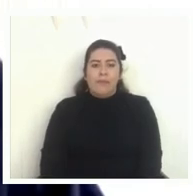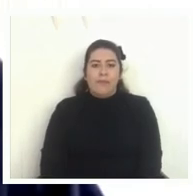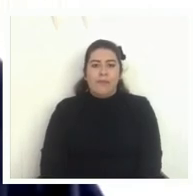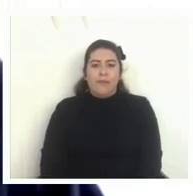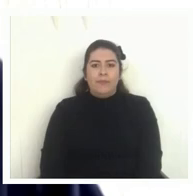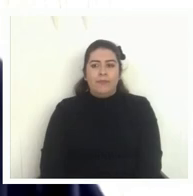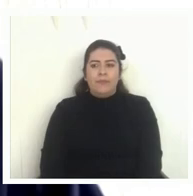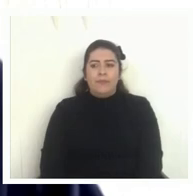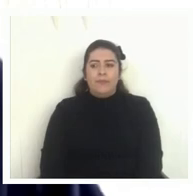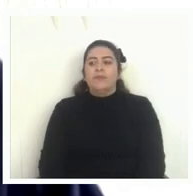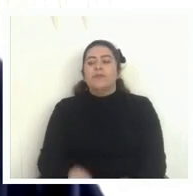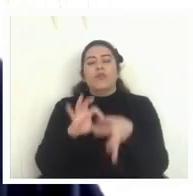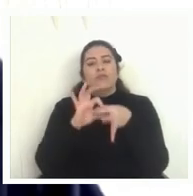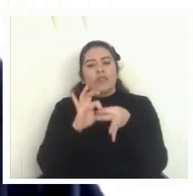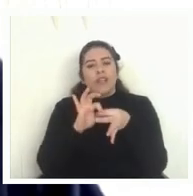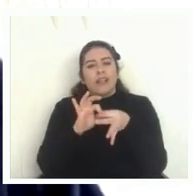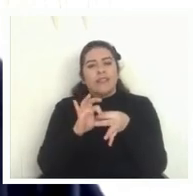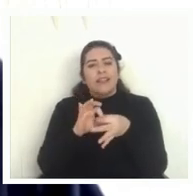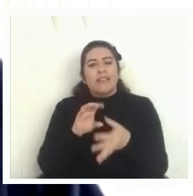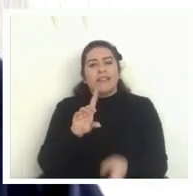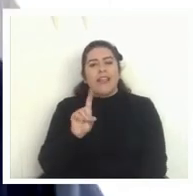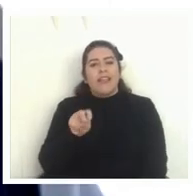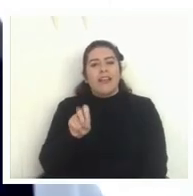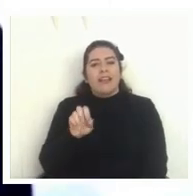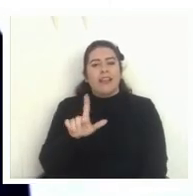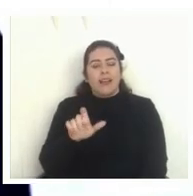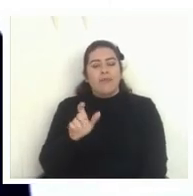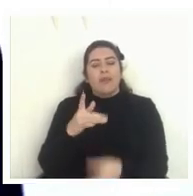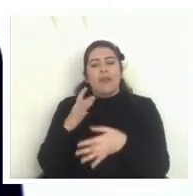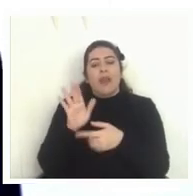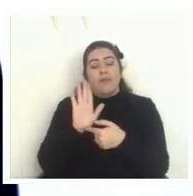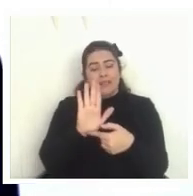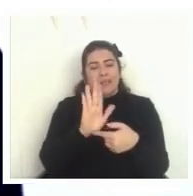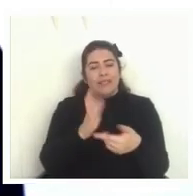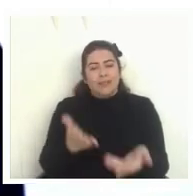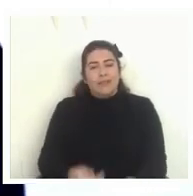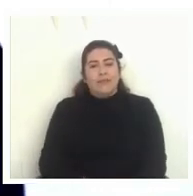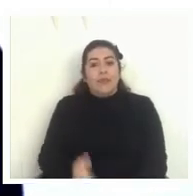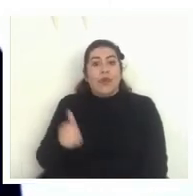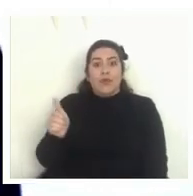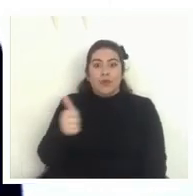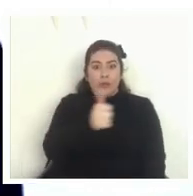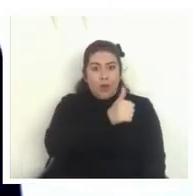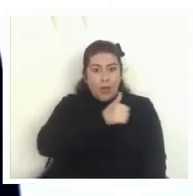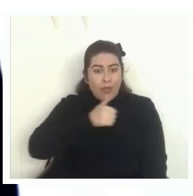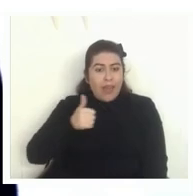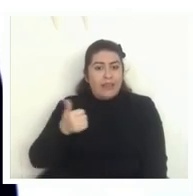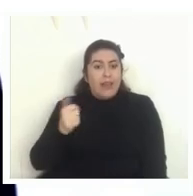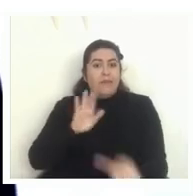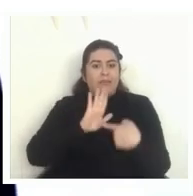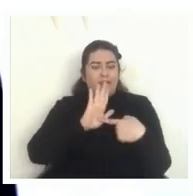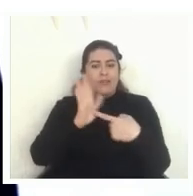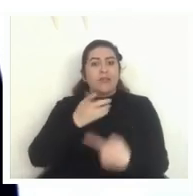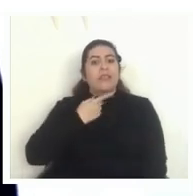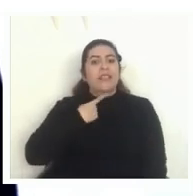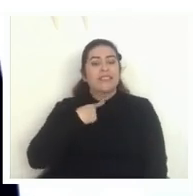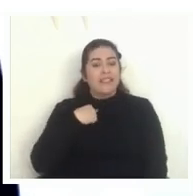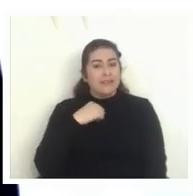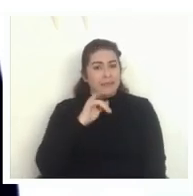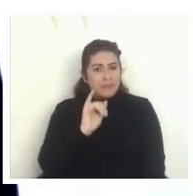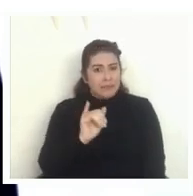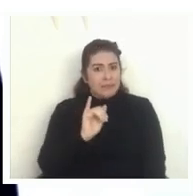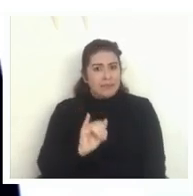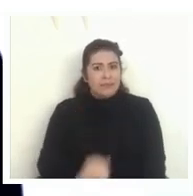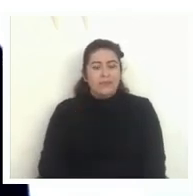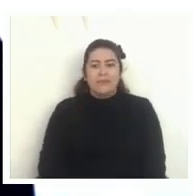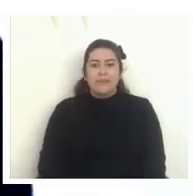muchas gracias Daniel por tu presentación todos han sido muy interesantes efectivamente y se nos va